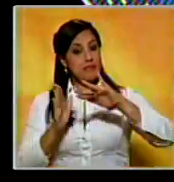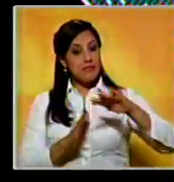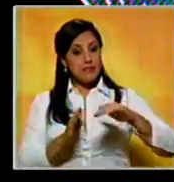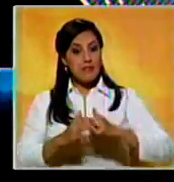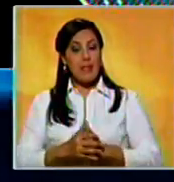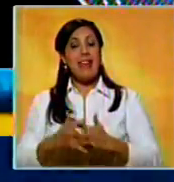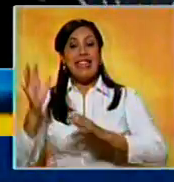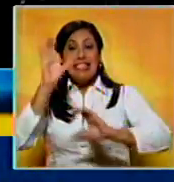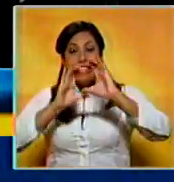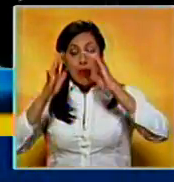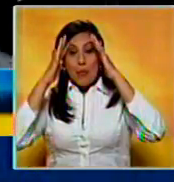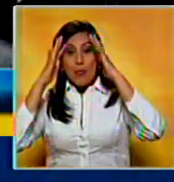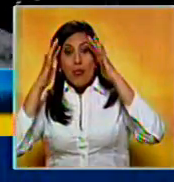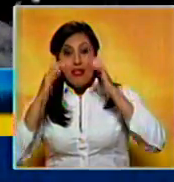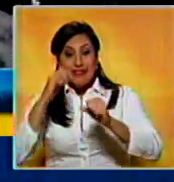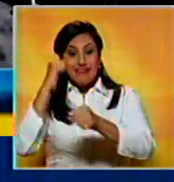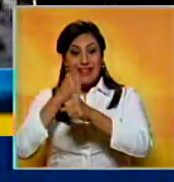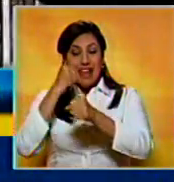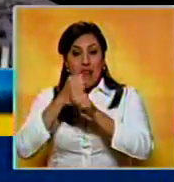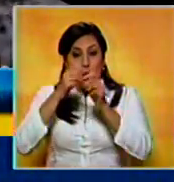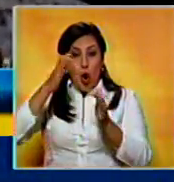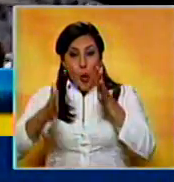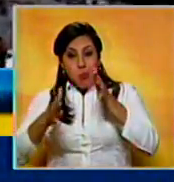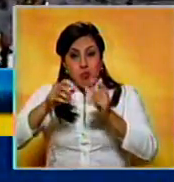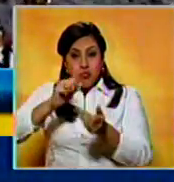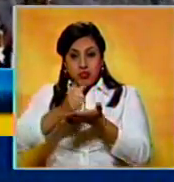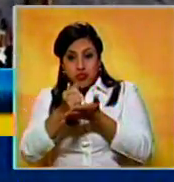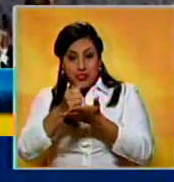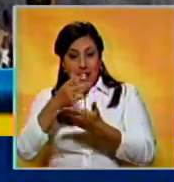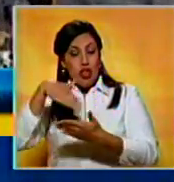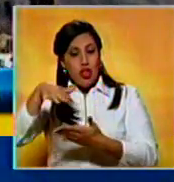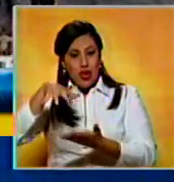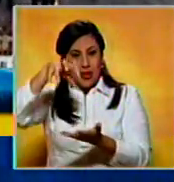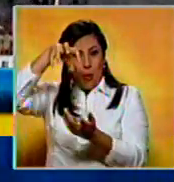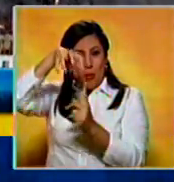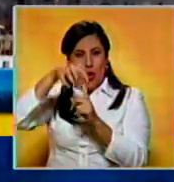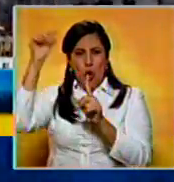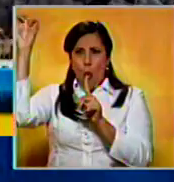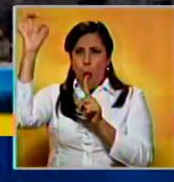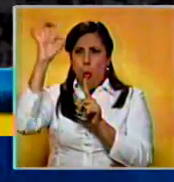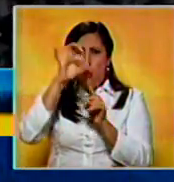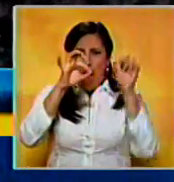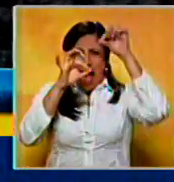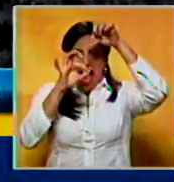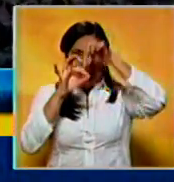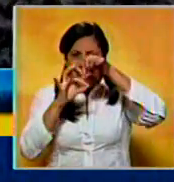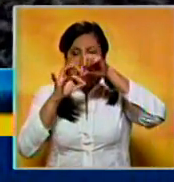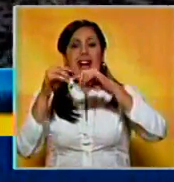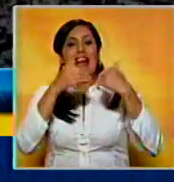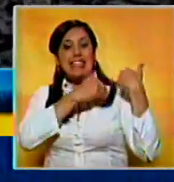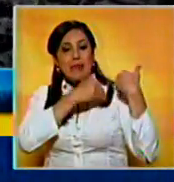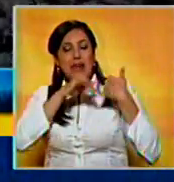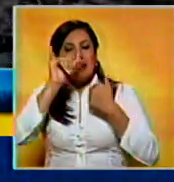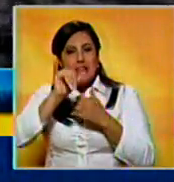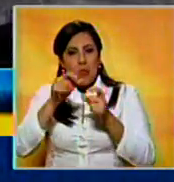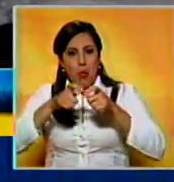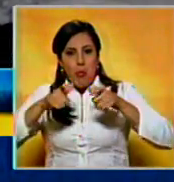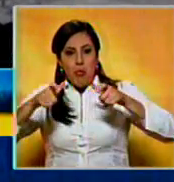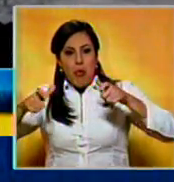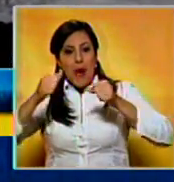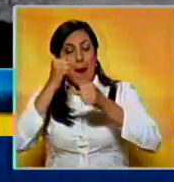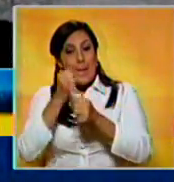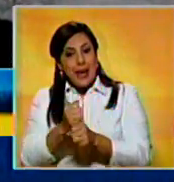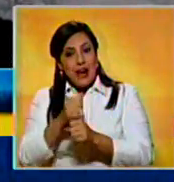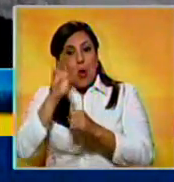Los científicos que trabajan con el modelo de Philae posado sobre un cometa tomarán más riesgos con la sonda que se estima